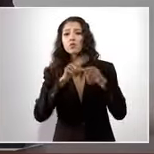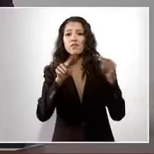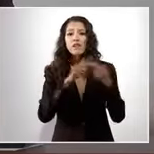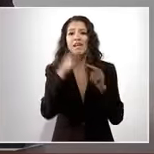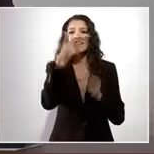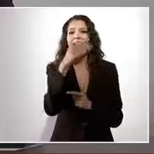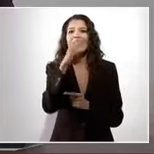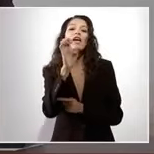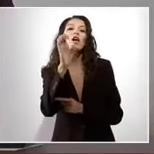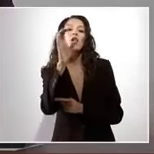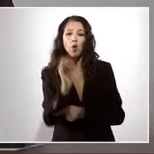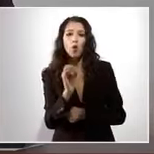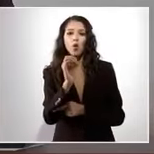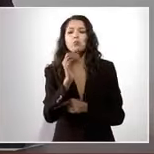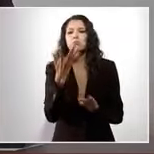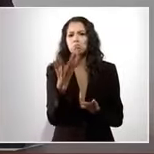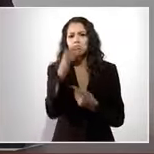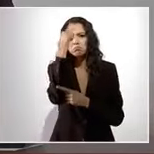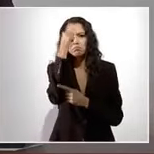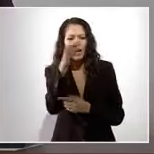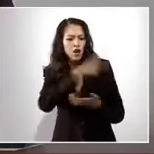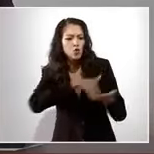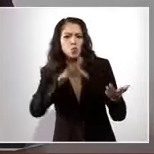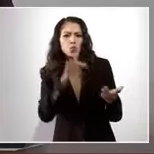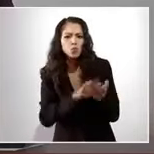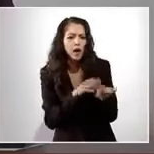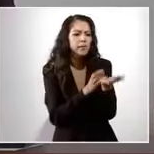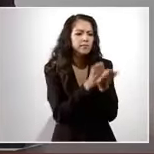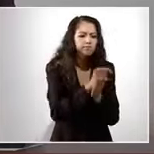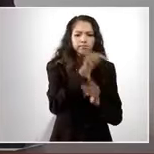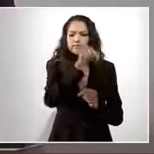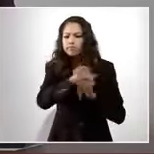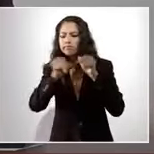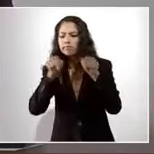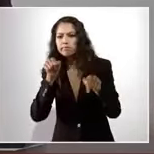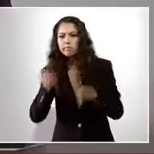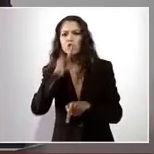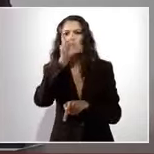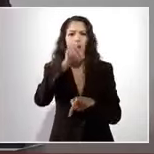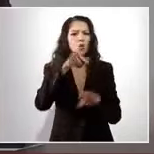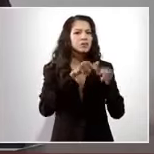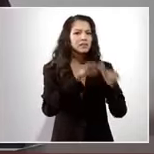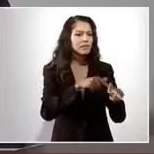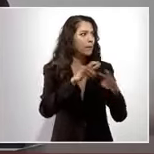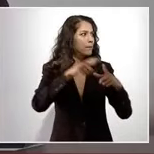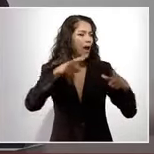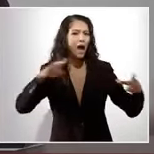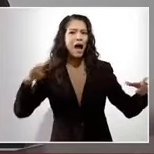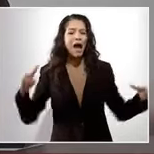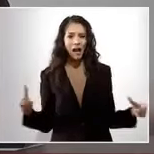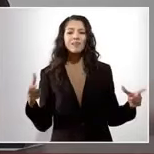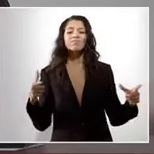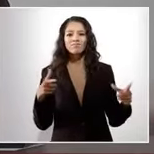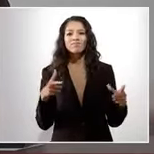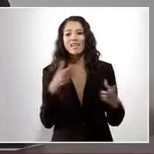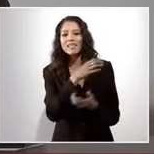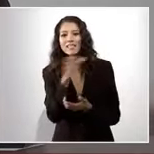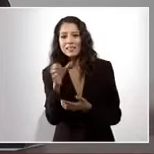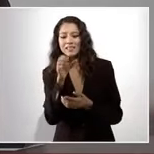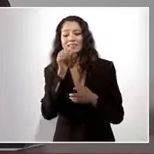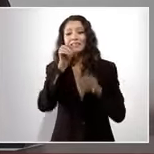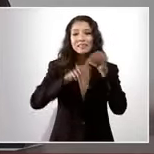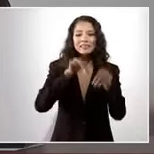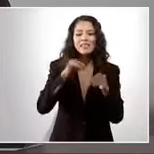geoespacial para determinar que no se siga ampliando la frontera agrícola. También se